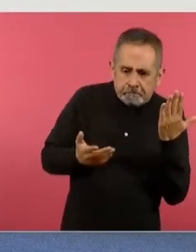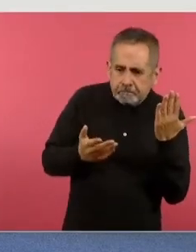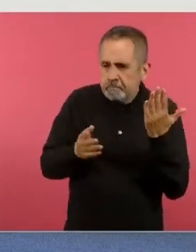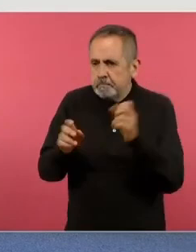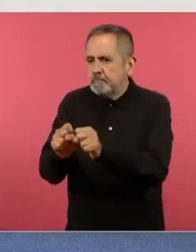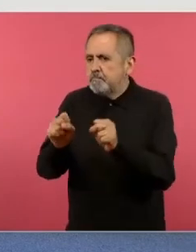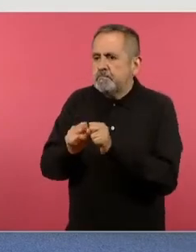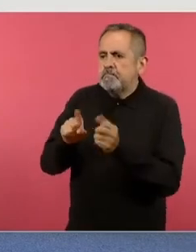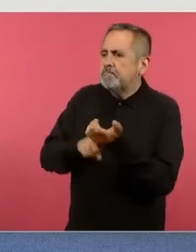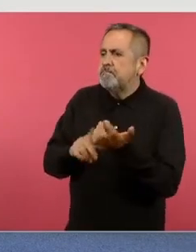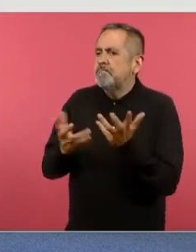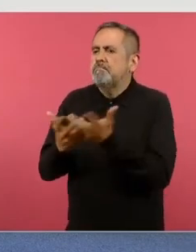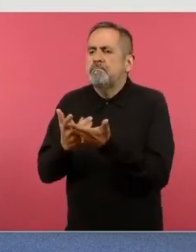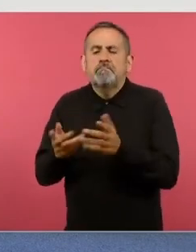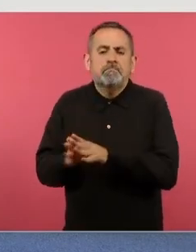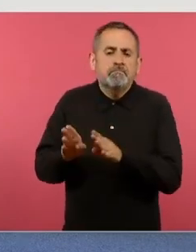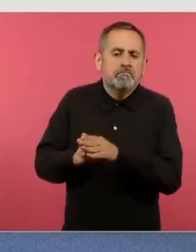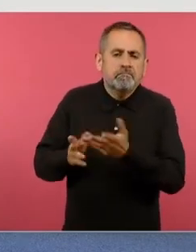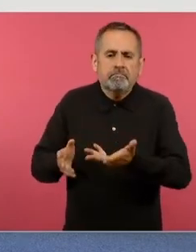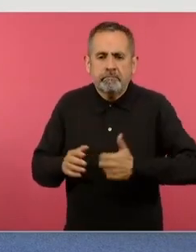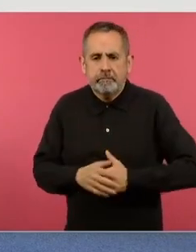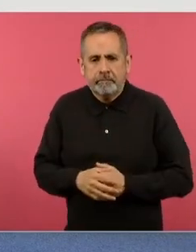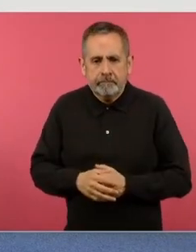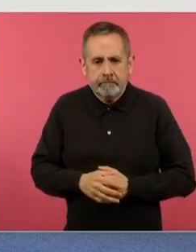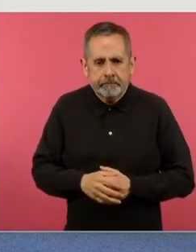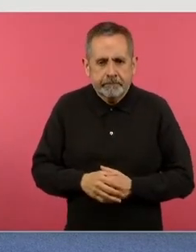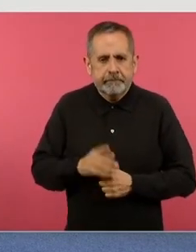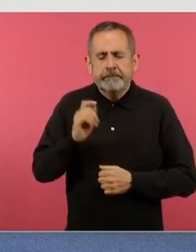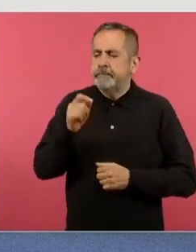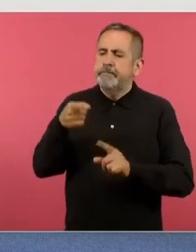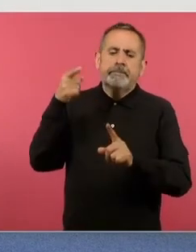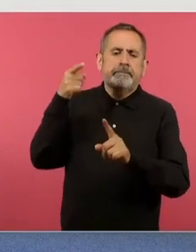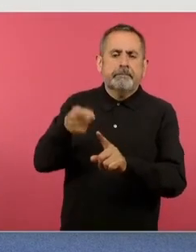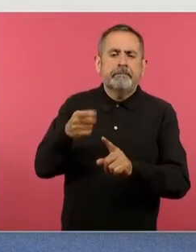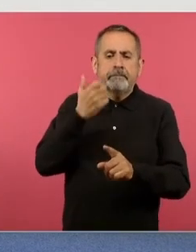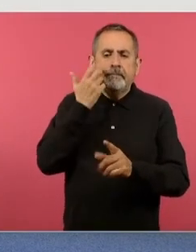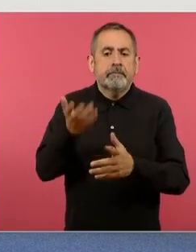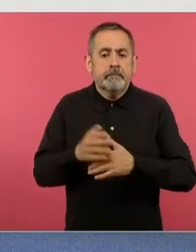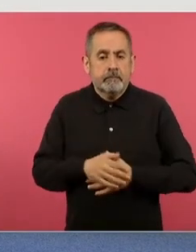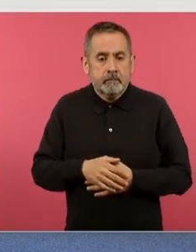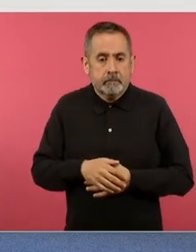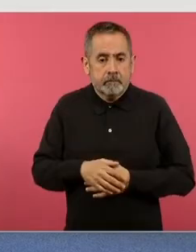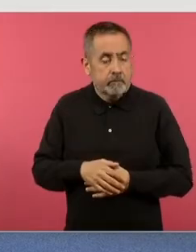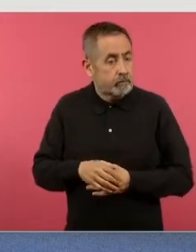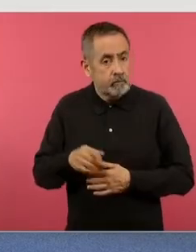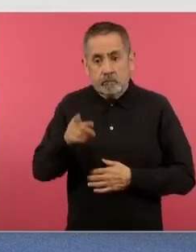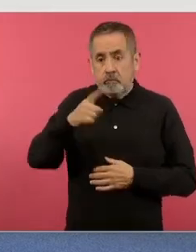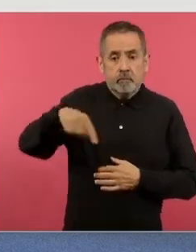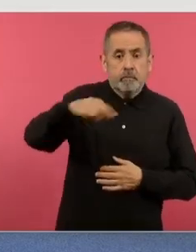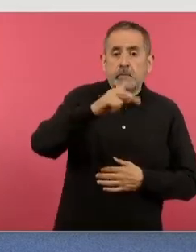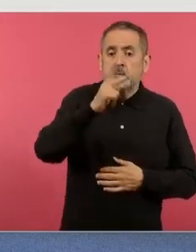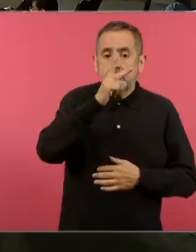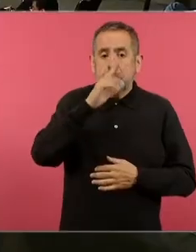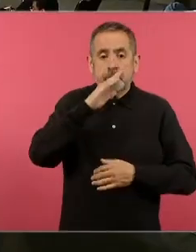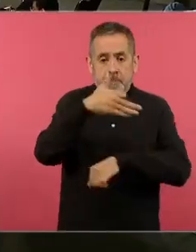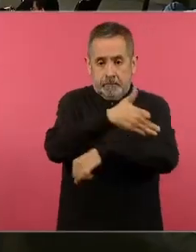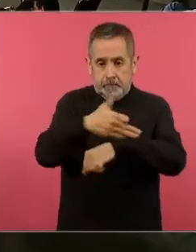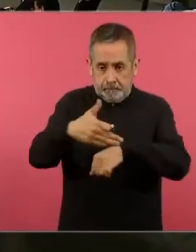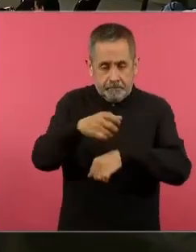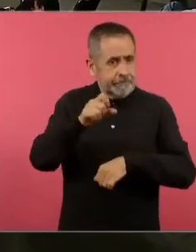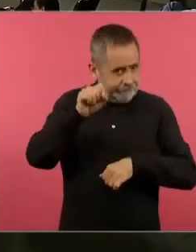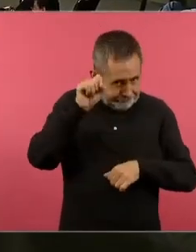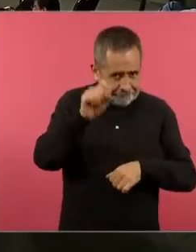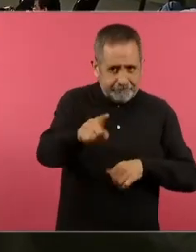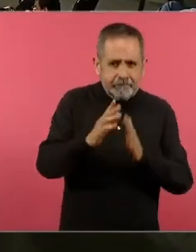del aula y que es lo que estamos buscando que ustedes también padres y madres por